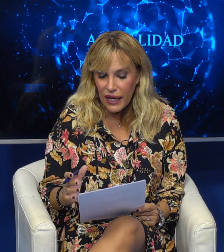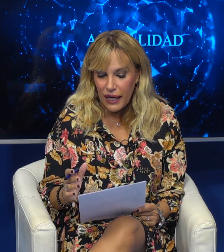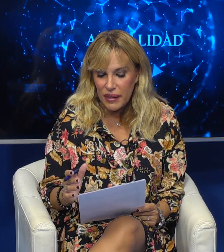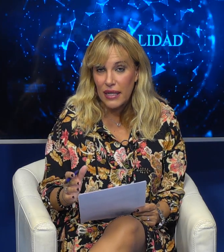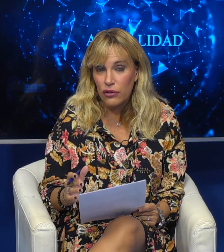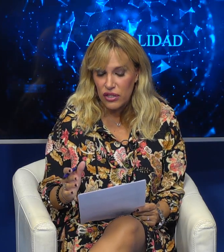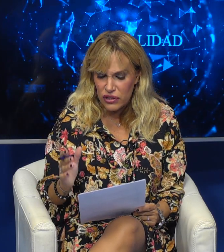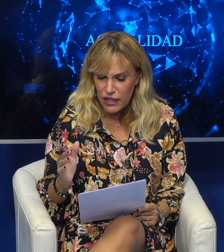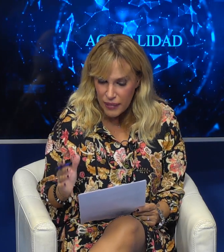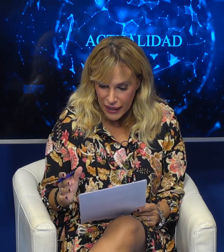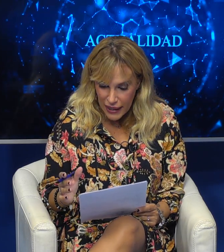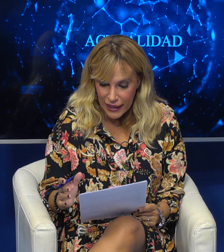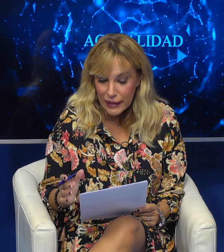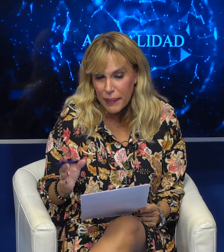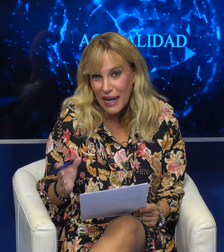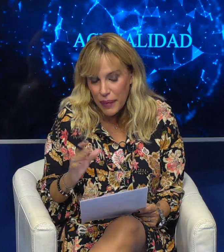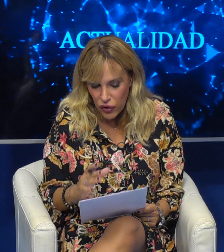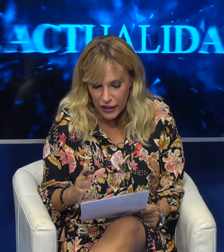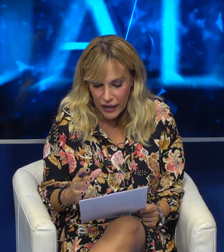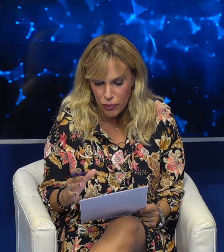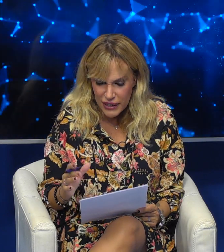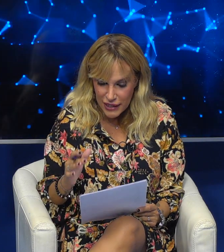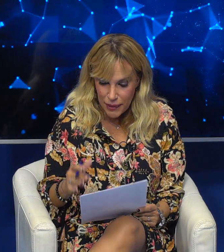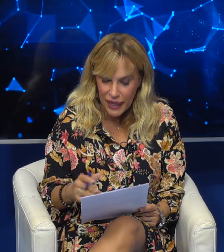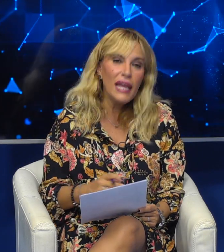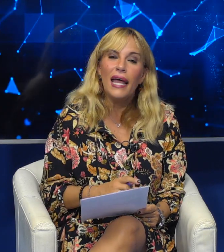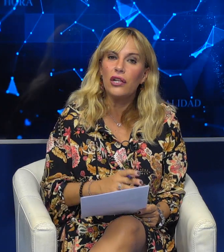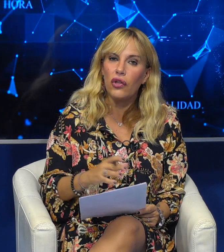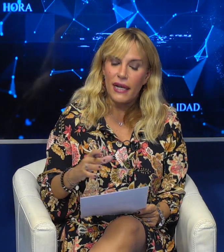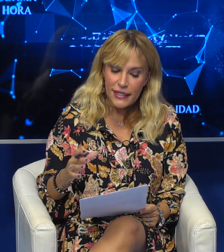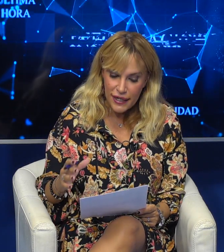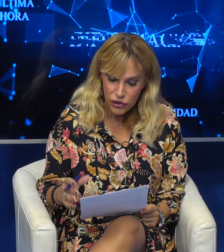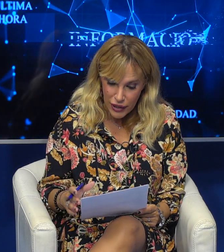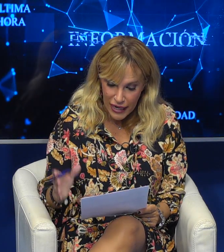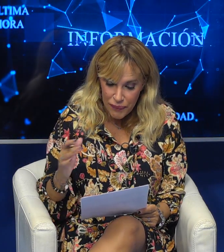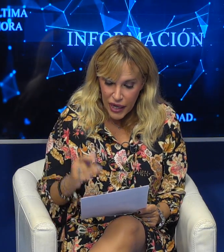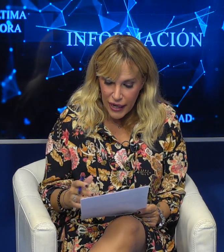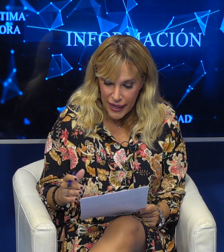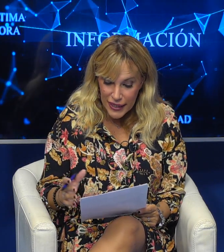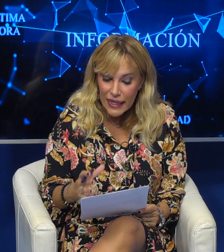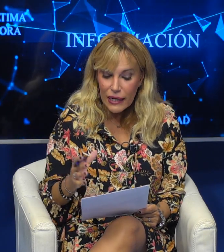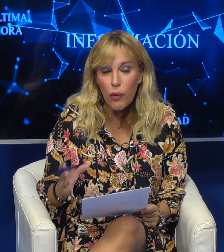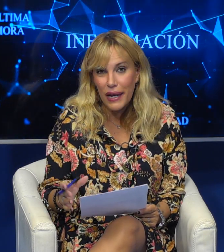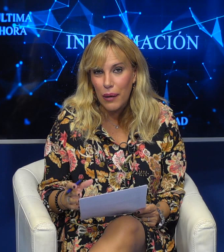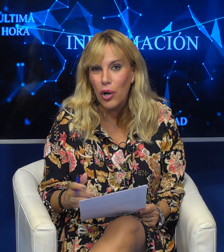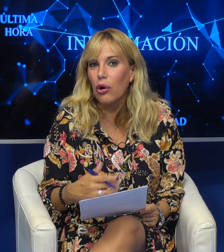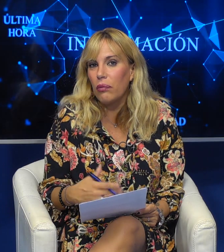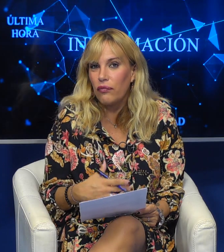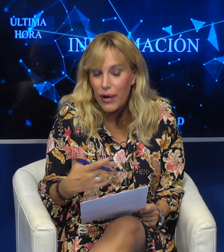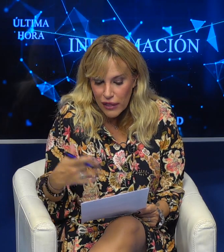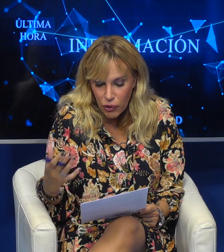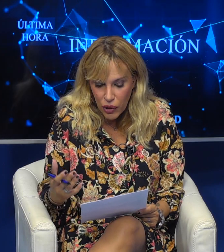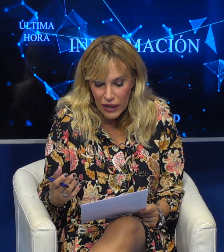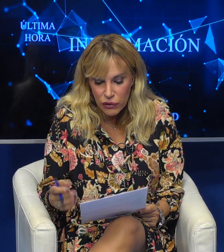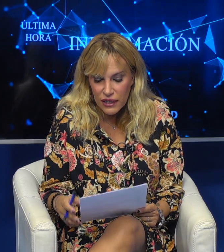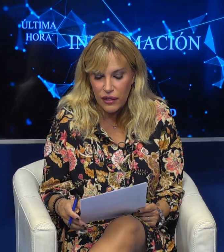sitúa en más de 210.000, también la menor en un mes de septiembre en toda la serie histórica y se recupera, bueno, con